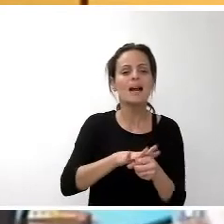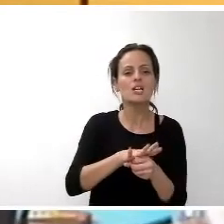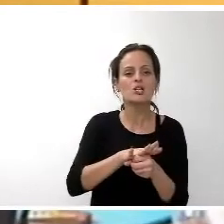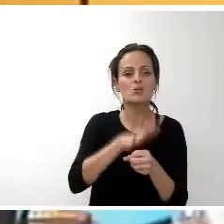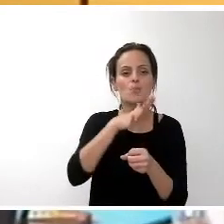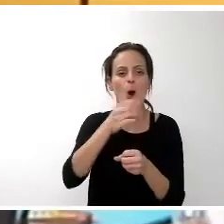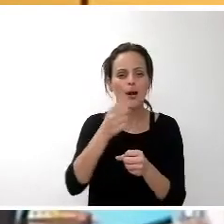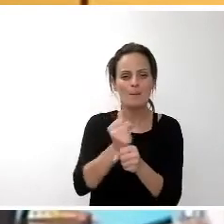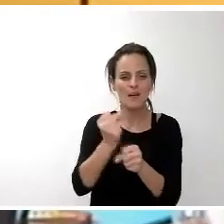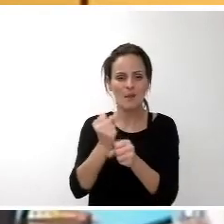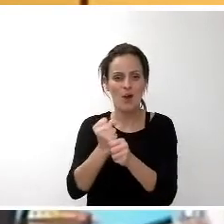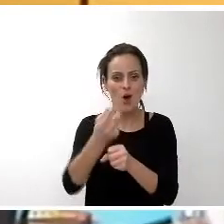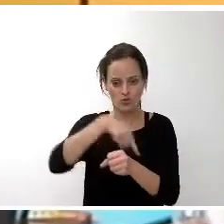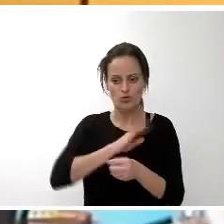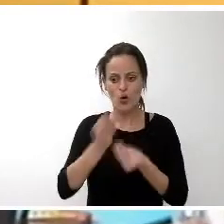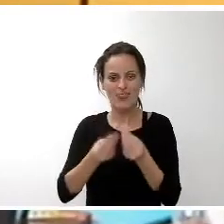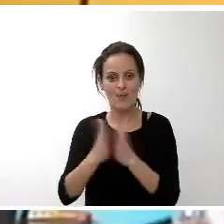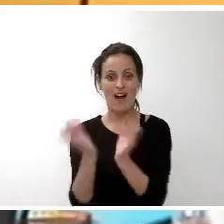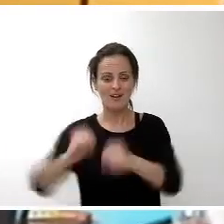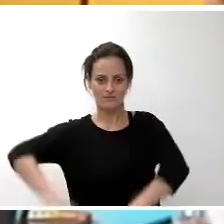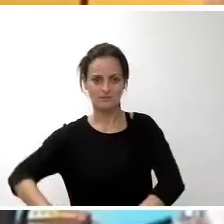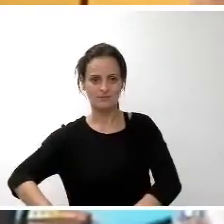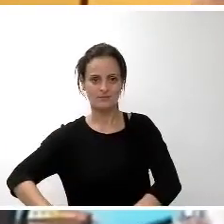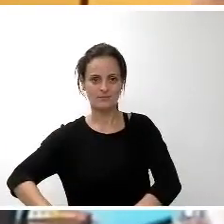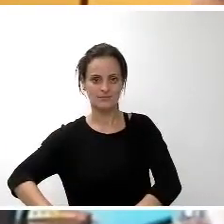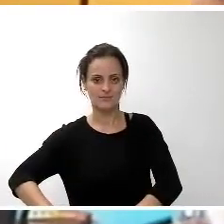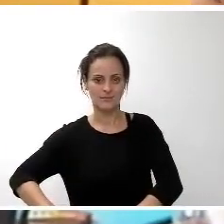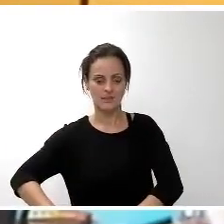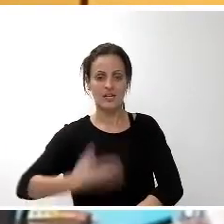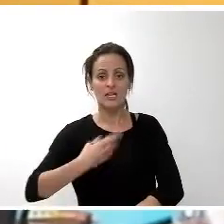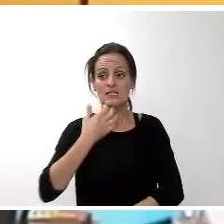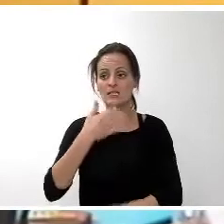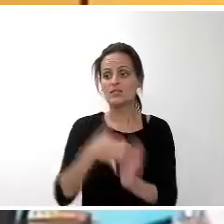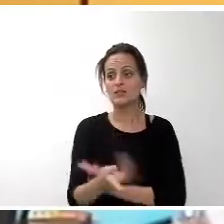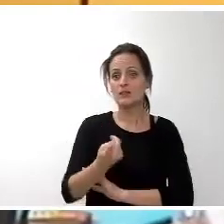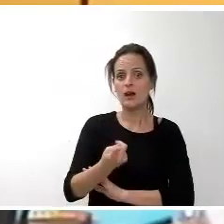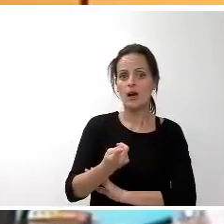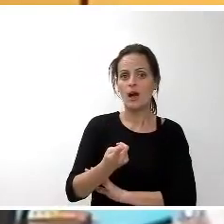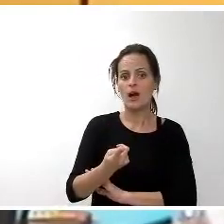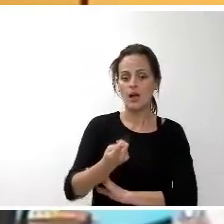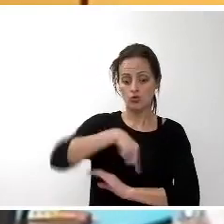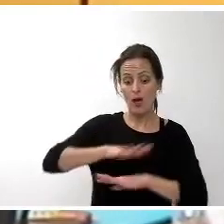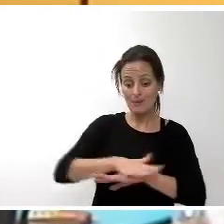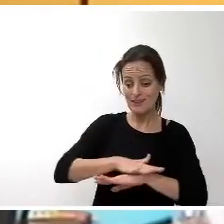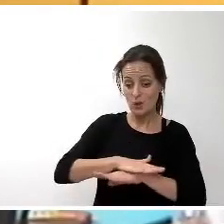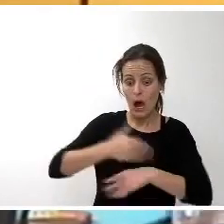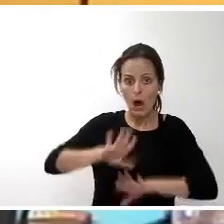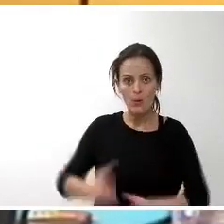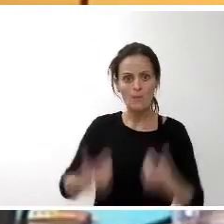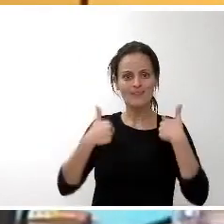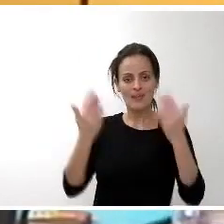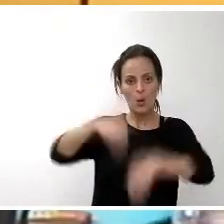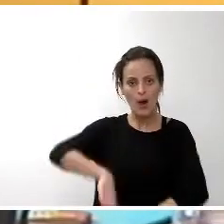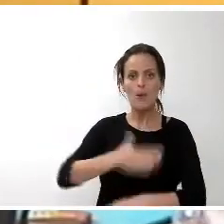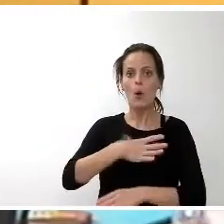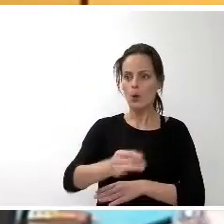en un referente y en un ejemplo de lo que una administración sin competencias puede hacer para mejorar la situación